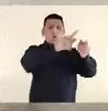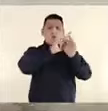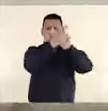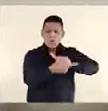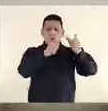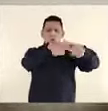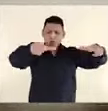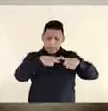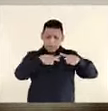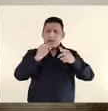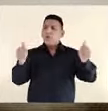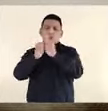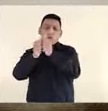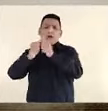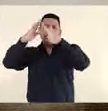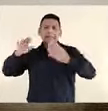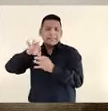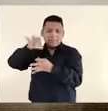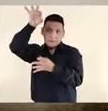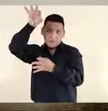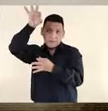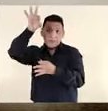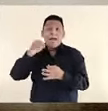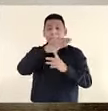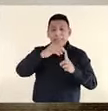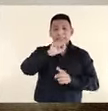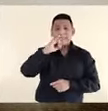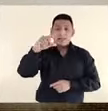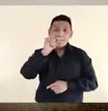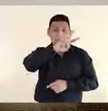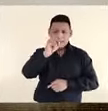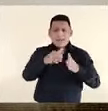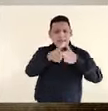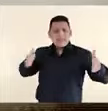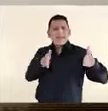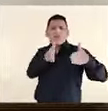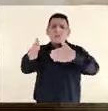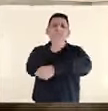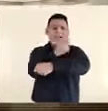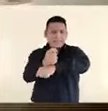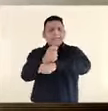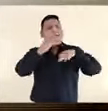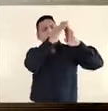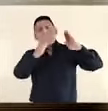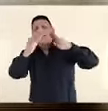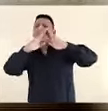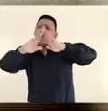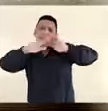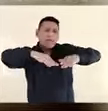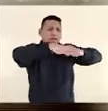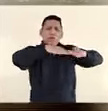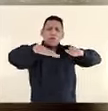hospicio del Espíritu Santo colindante con su casa. A mediados del siglo XX se ensanchó la avenida Tacna, llevándose muchas